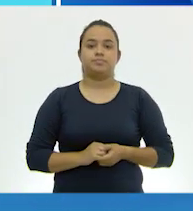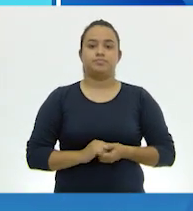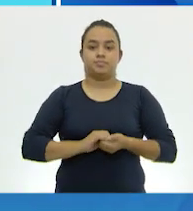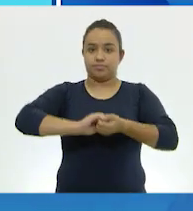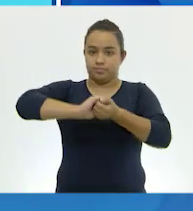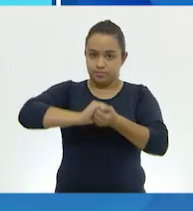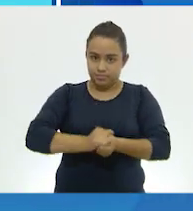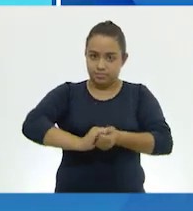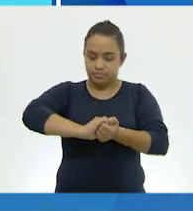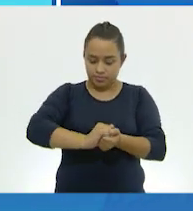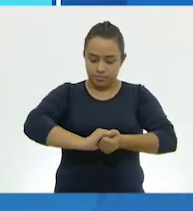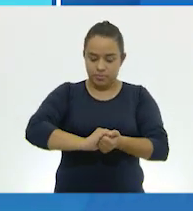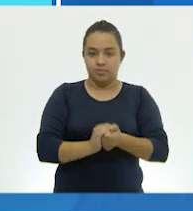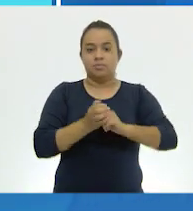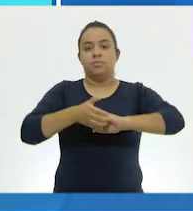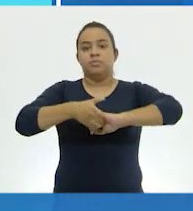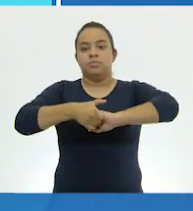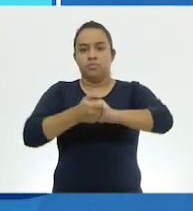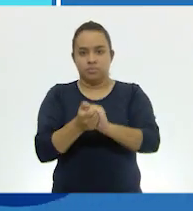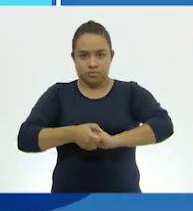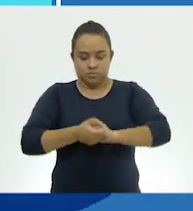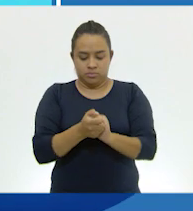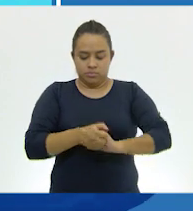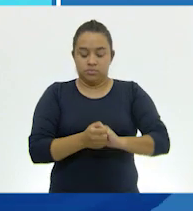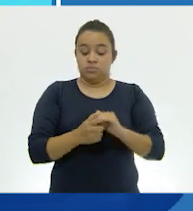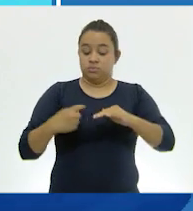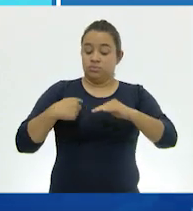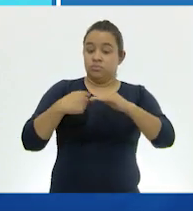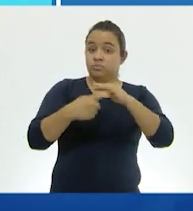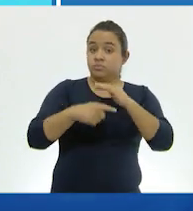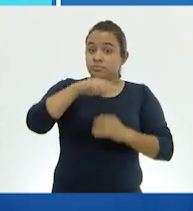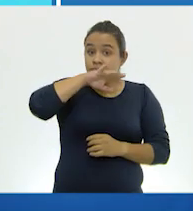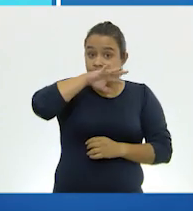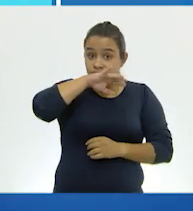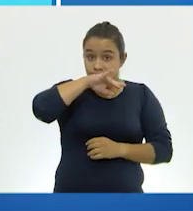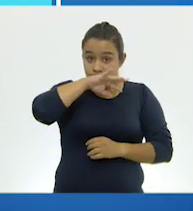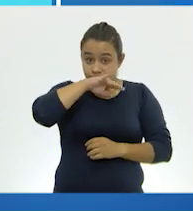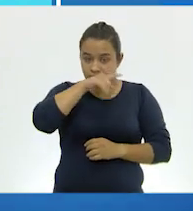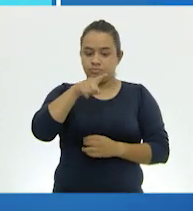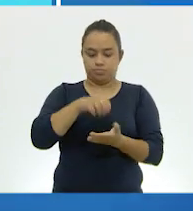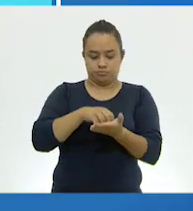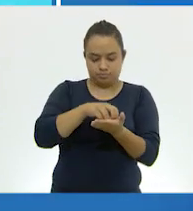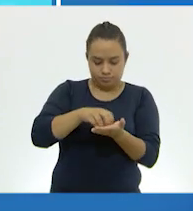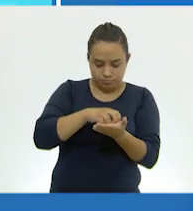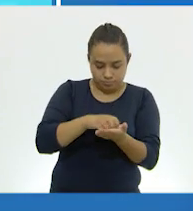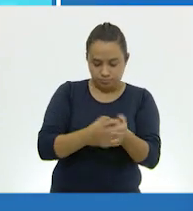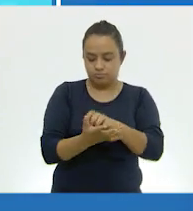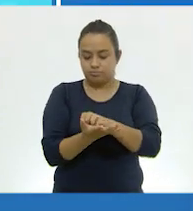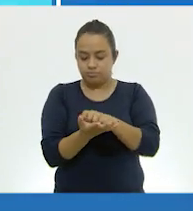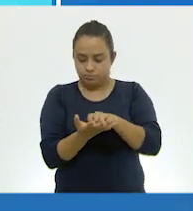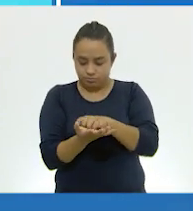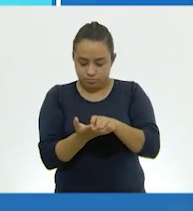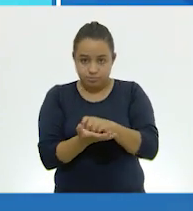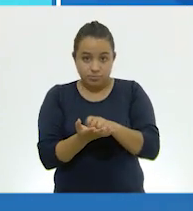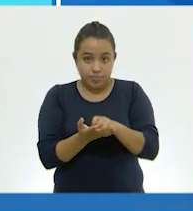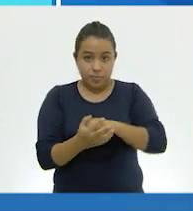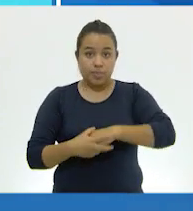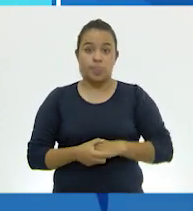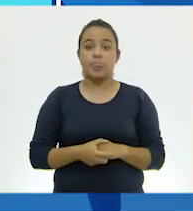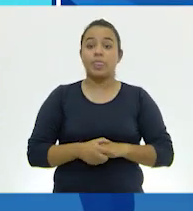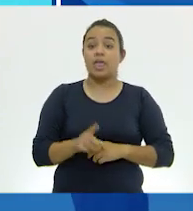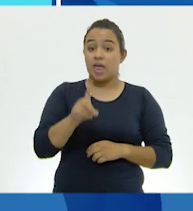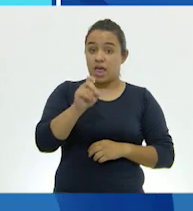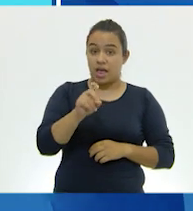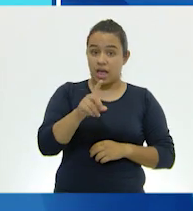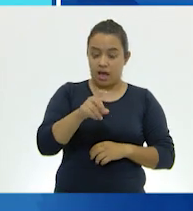con la otra mano. Frota los dedos. Ahora, como que rasguñas la palma de tus manos para lavar tus uñas.